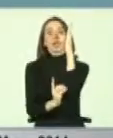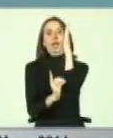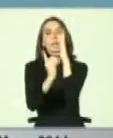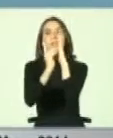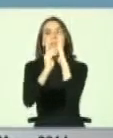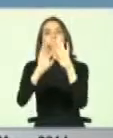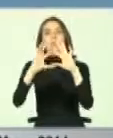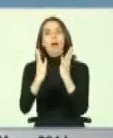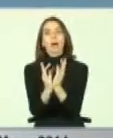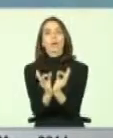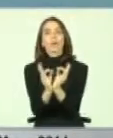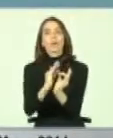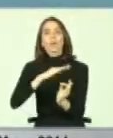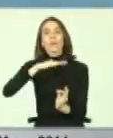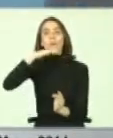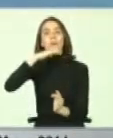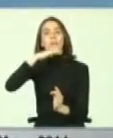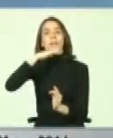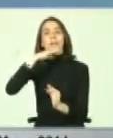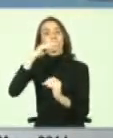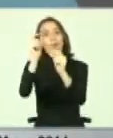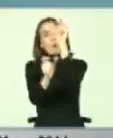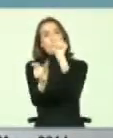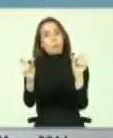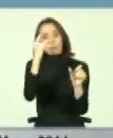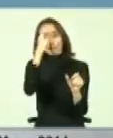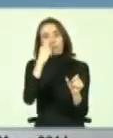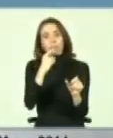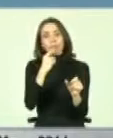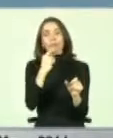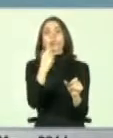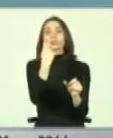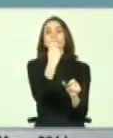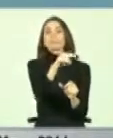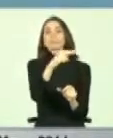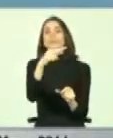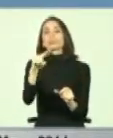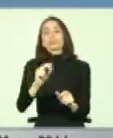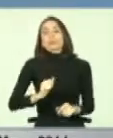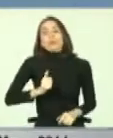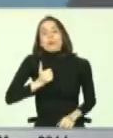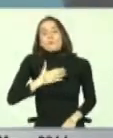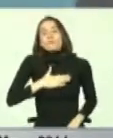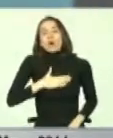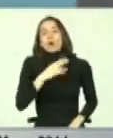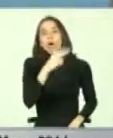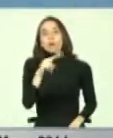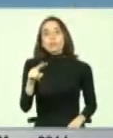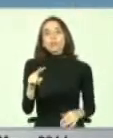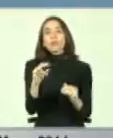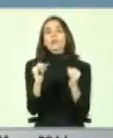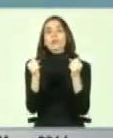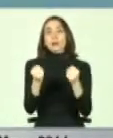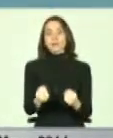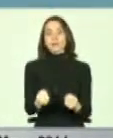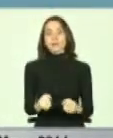pleno de las personas en sus espacios, de acuerdo a sus vocaciones y capacidades.